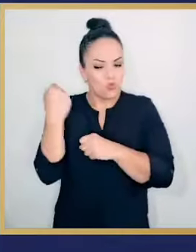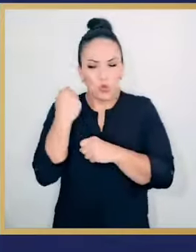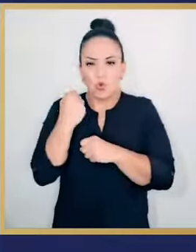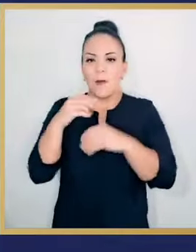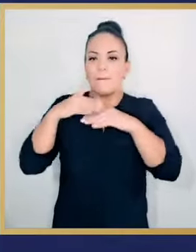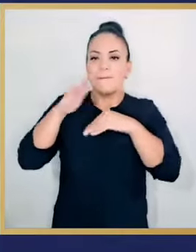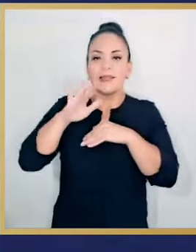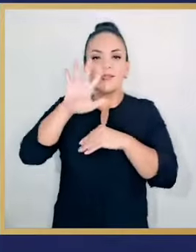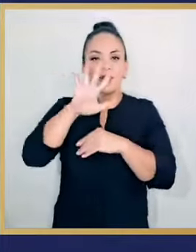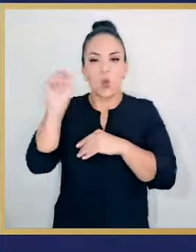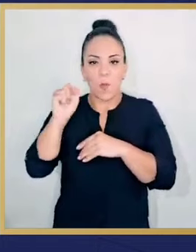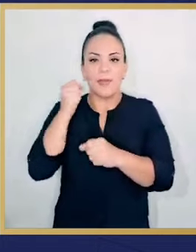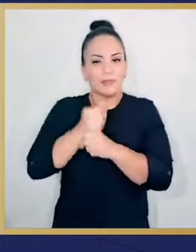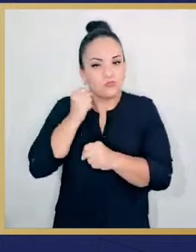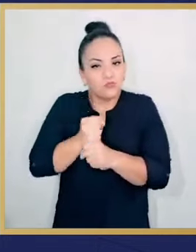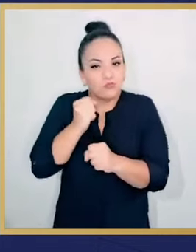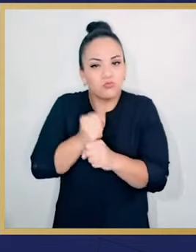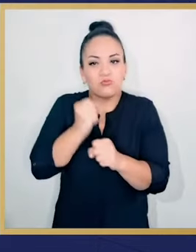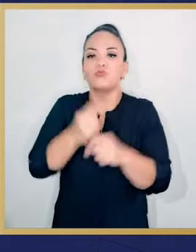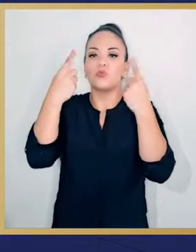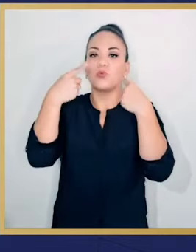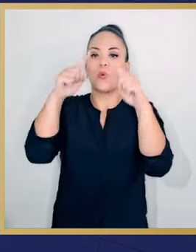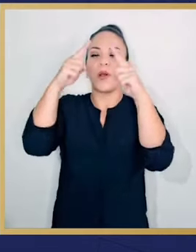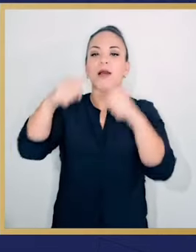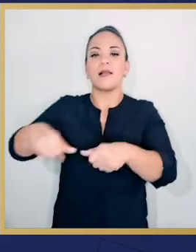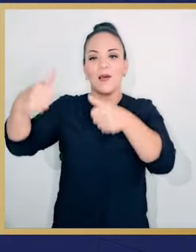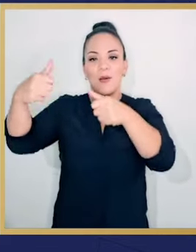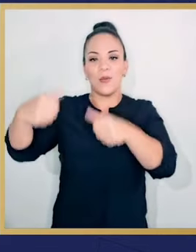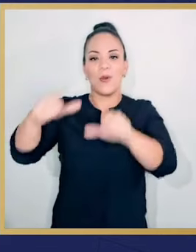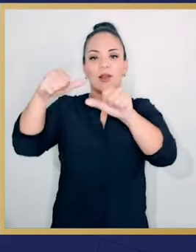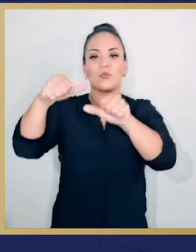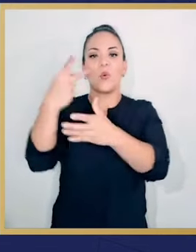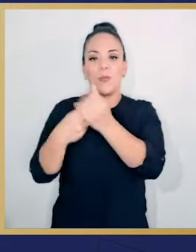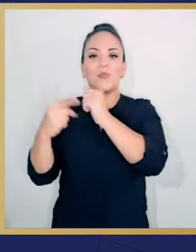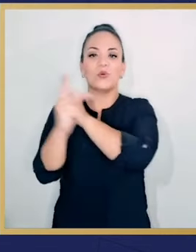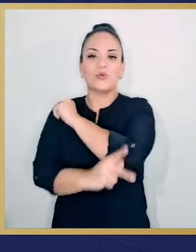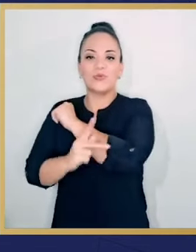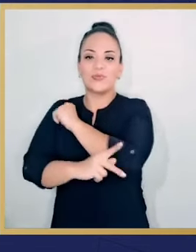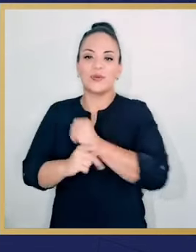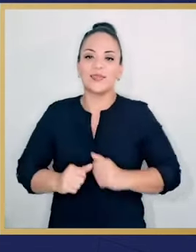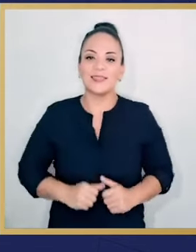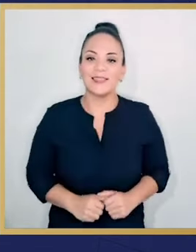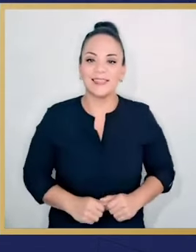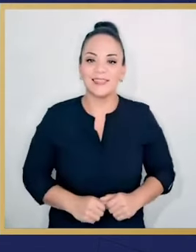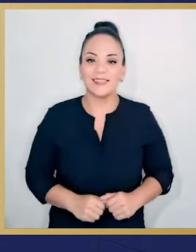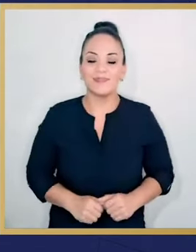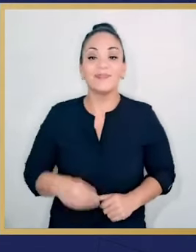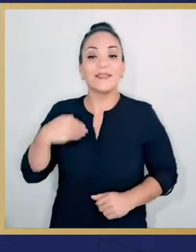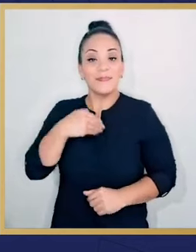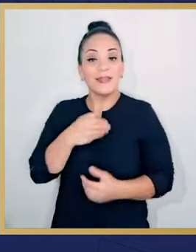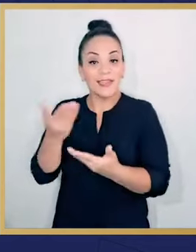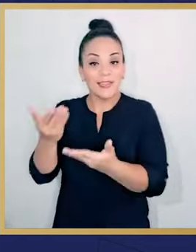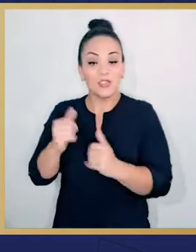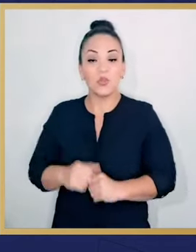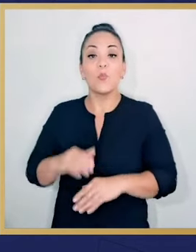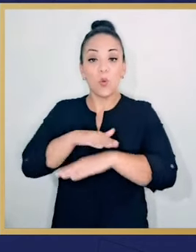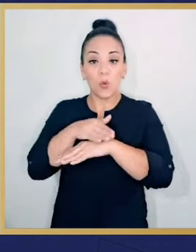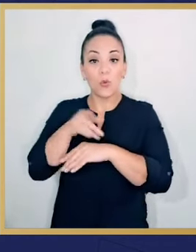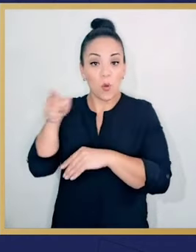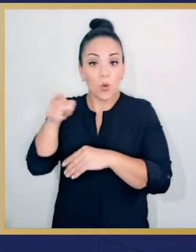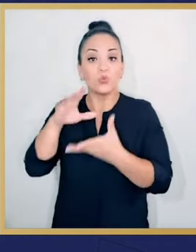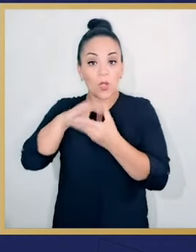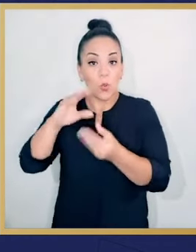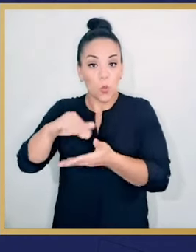trabajaron fuertemente por más de cinco meses para lograr este acuerdo histórico entre